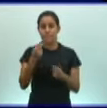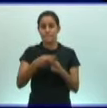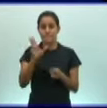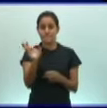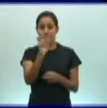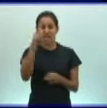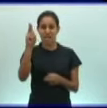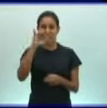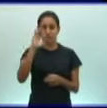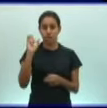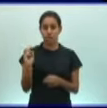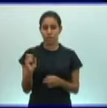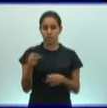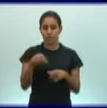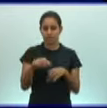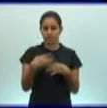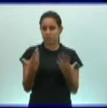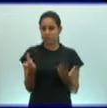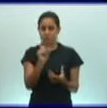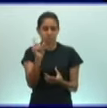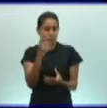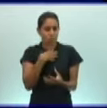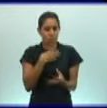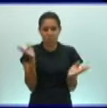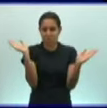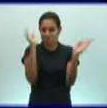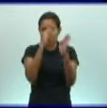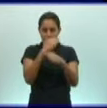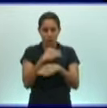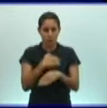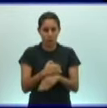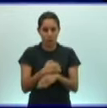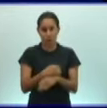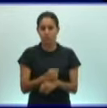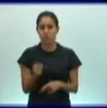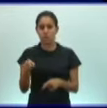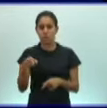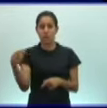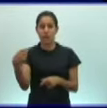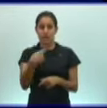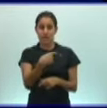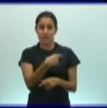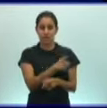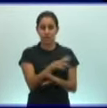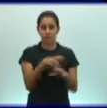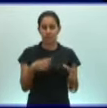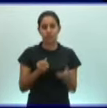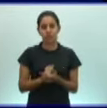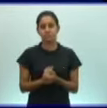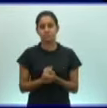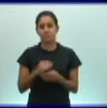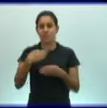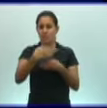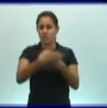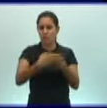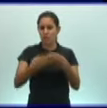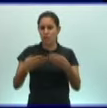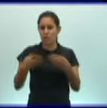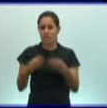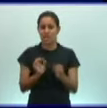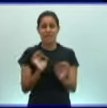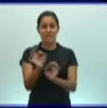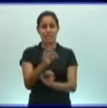carecen de esa cavidad. Es decir, ese espacio comprendido entre el tubo digestivo y la pared del cuerpo está cubierto por células